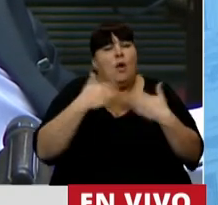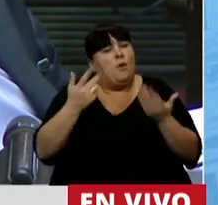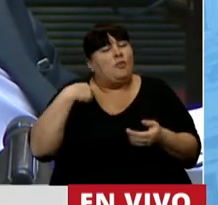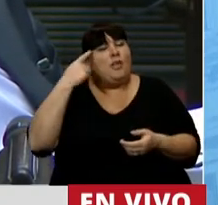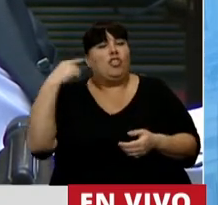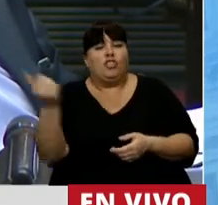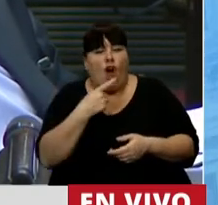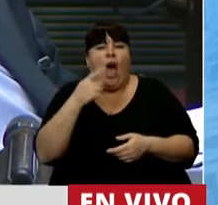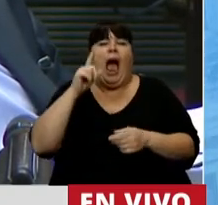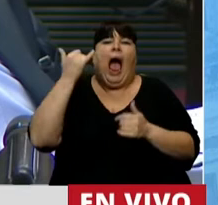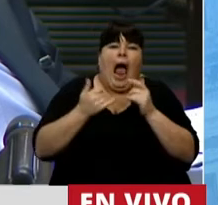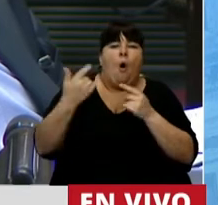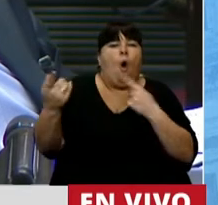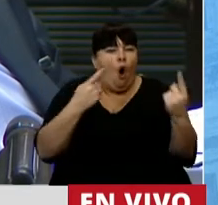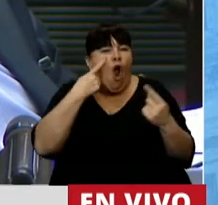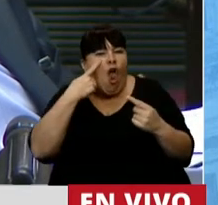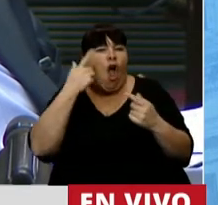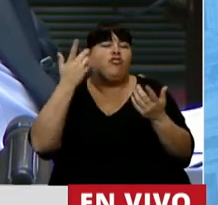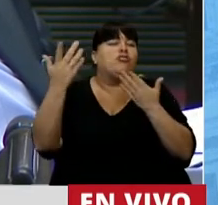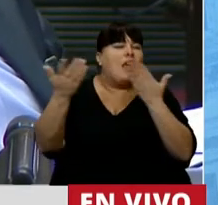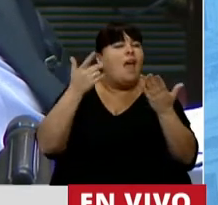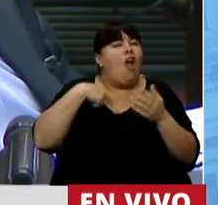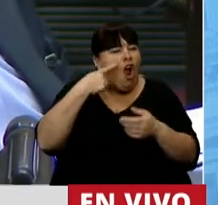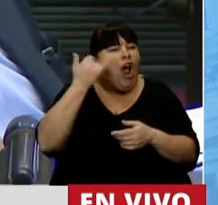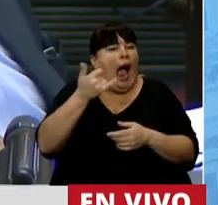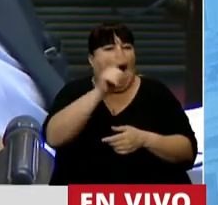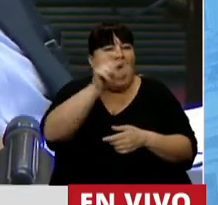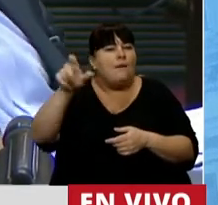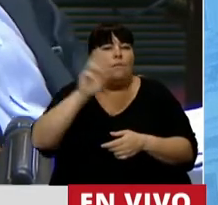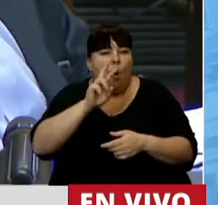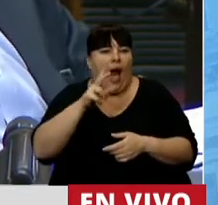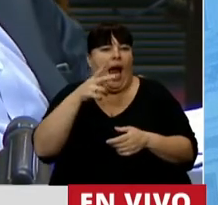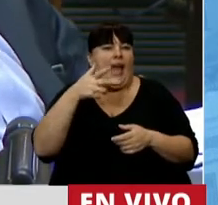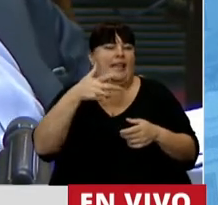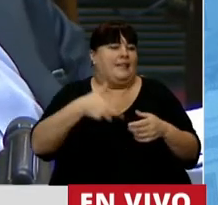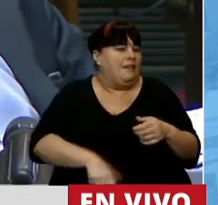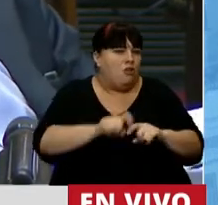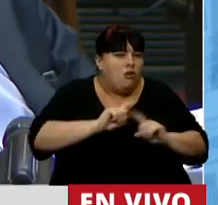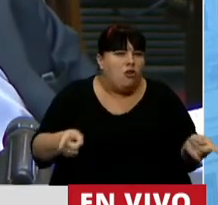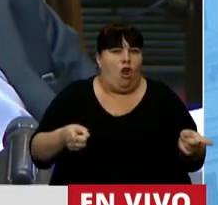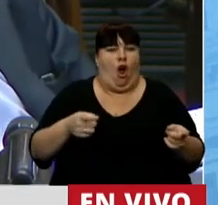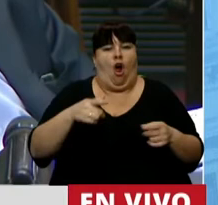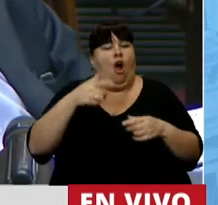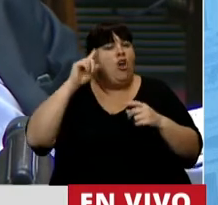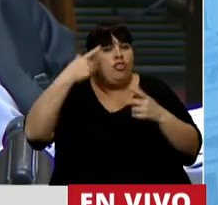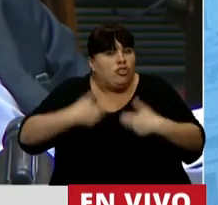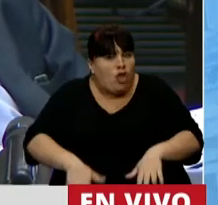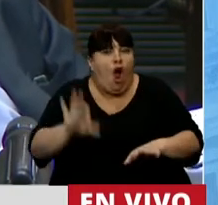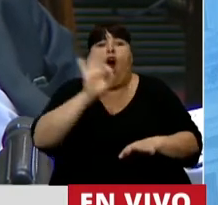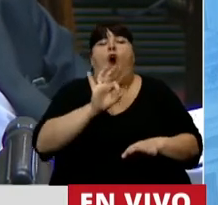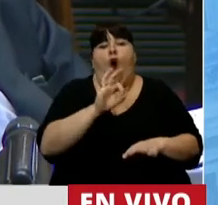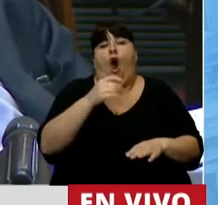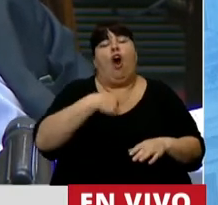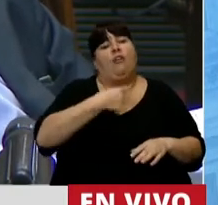alguna manera, más cercana, más lejana, hemos conocido experiencias de interrupciones de embarazo, sean espontáneas o